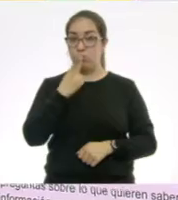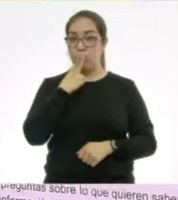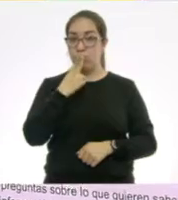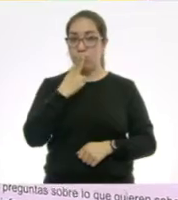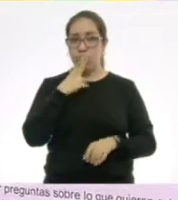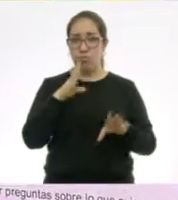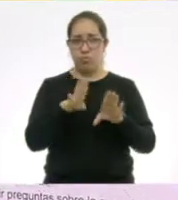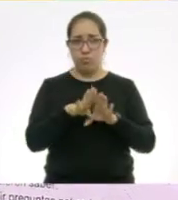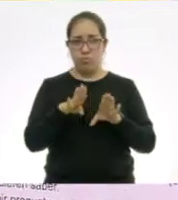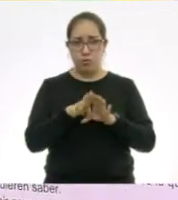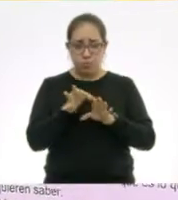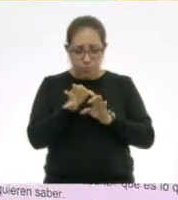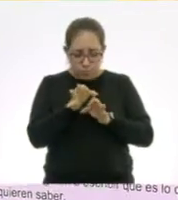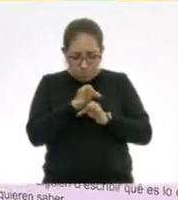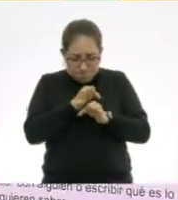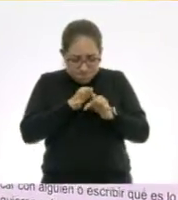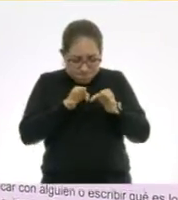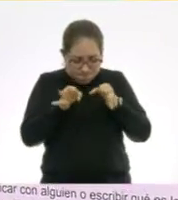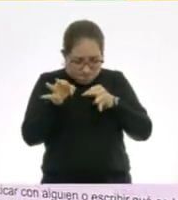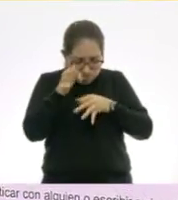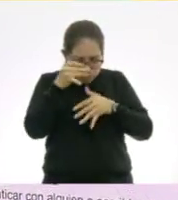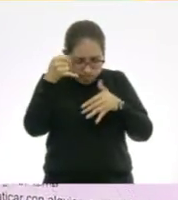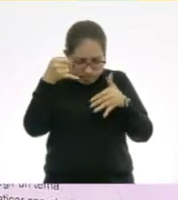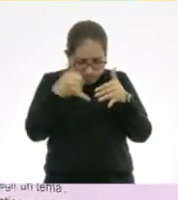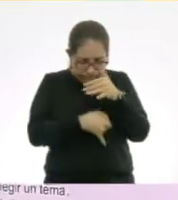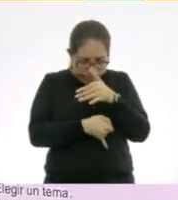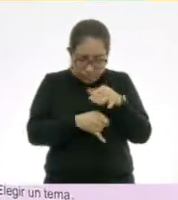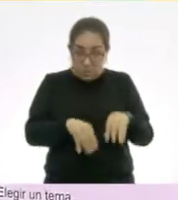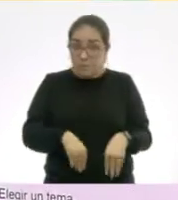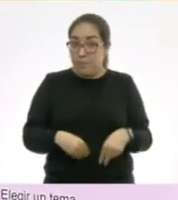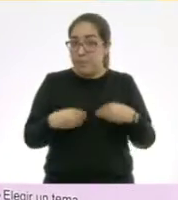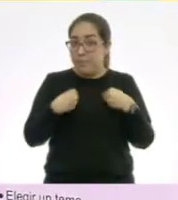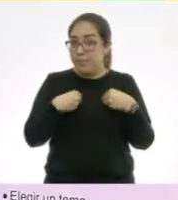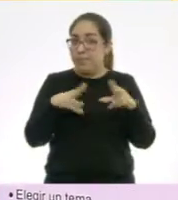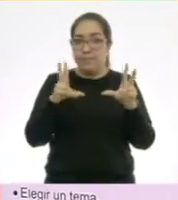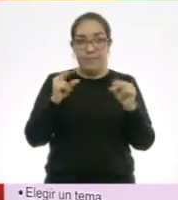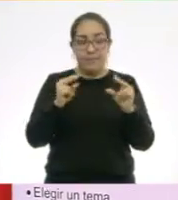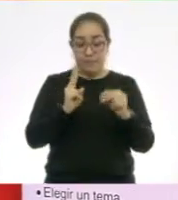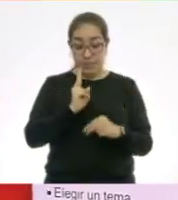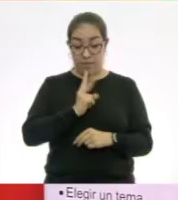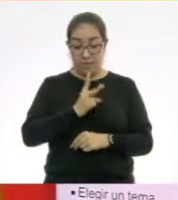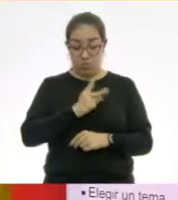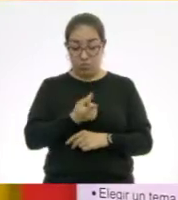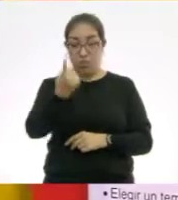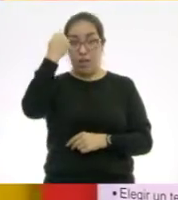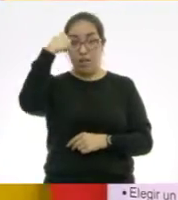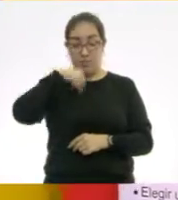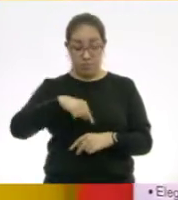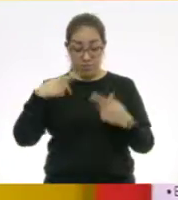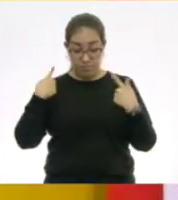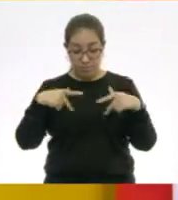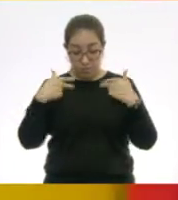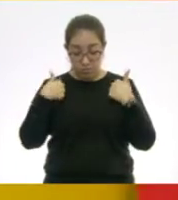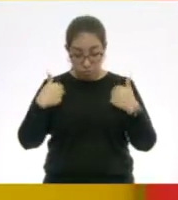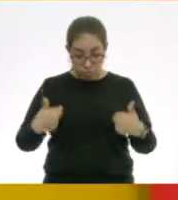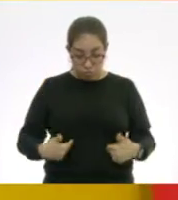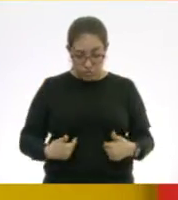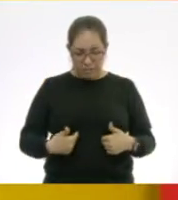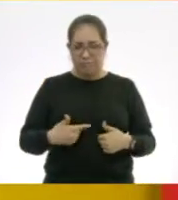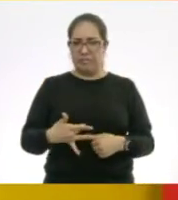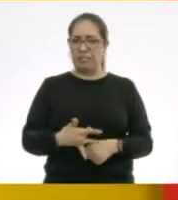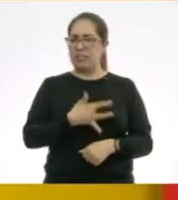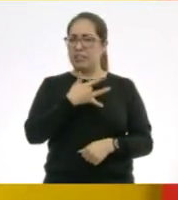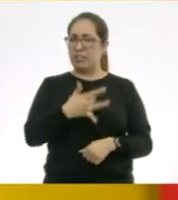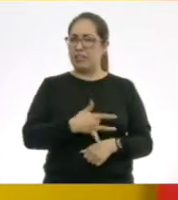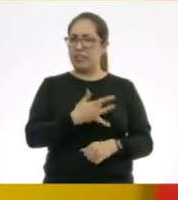pequeños, pero no son seres vivos. Los virus se hospedan en los seres vivos causando diversos síntomas,